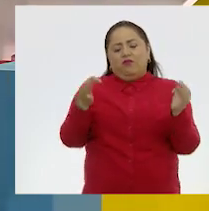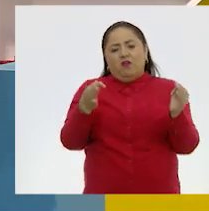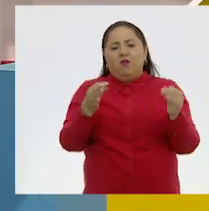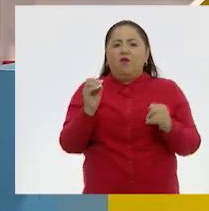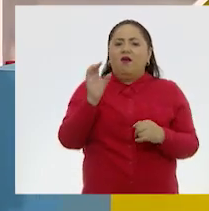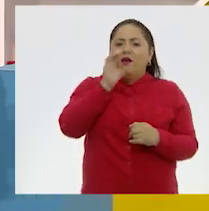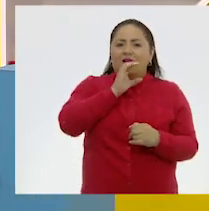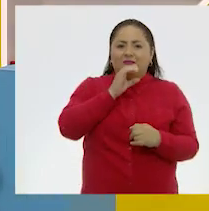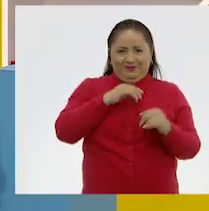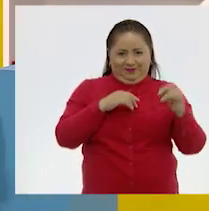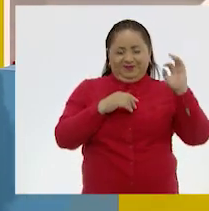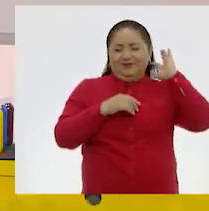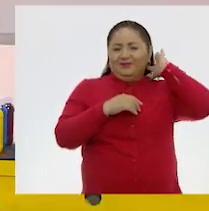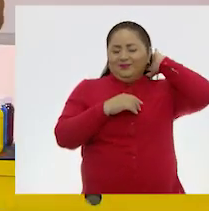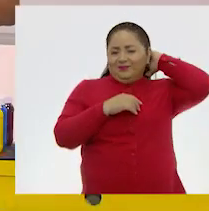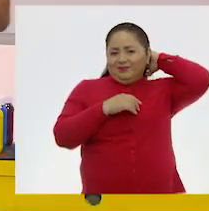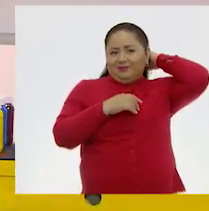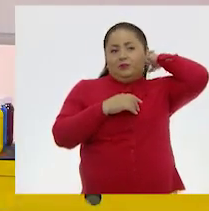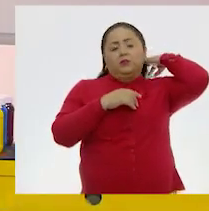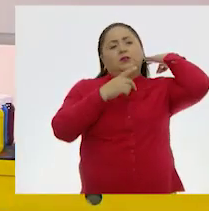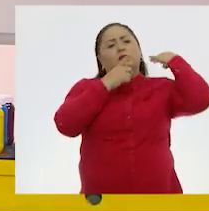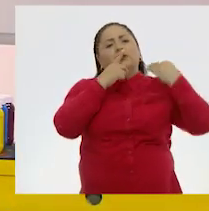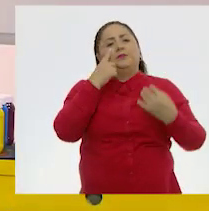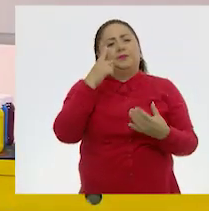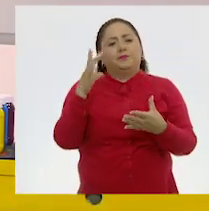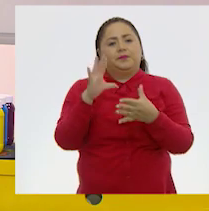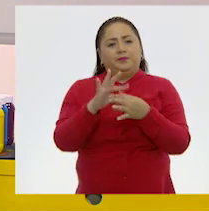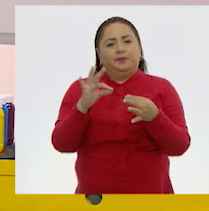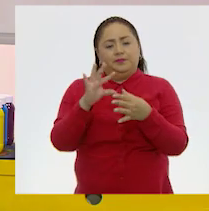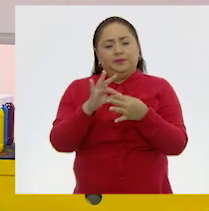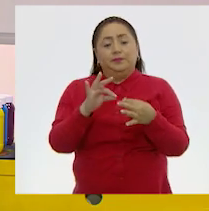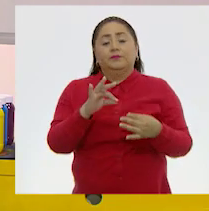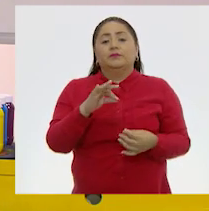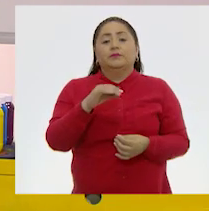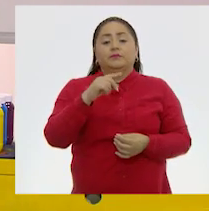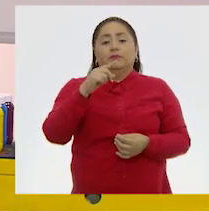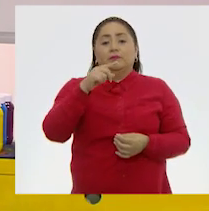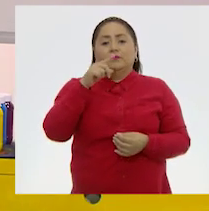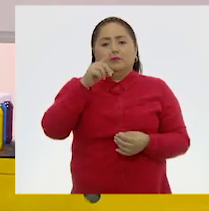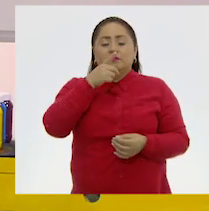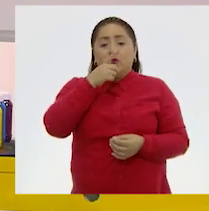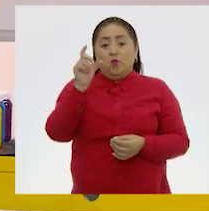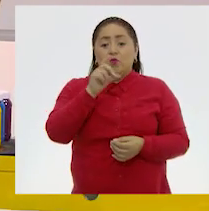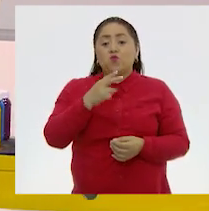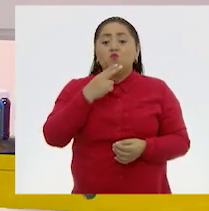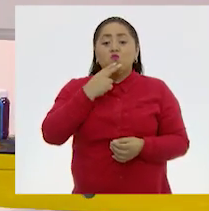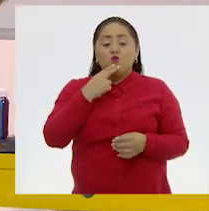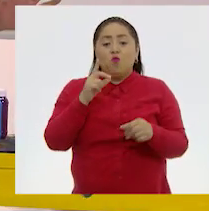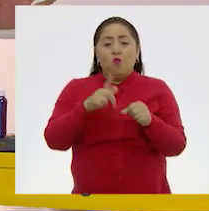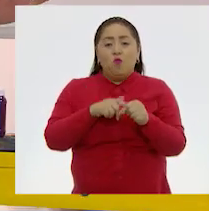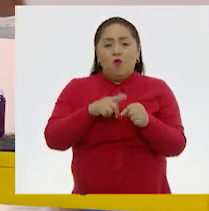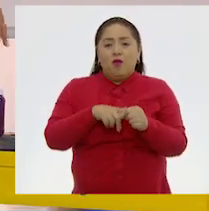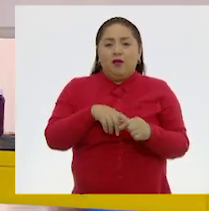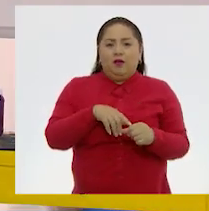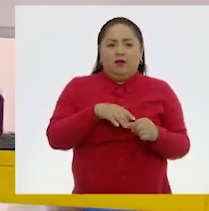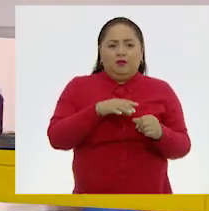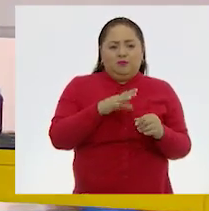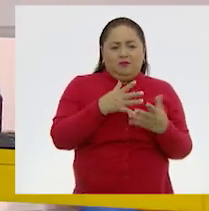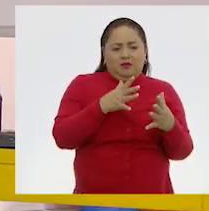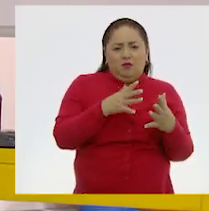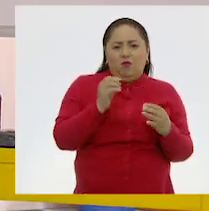o si son cálidos. Y déjame decirte, mi querido Eric, utilizar los colores cálidos